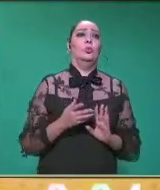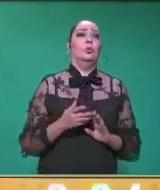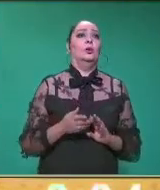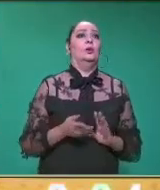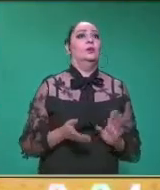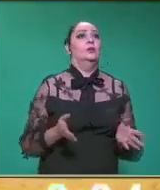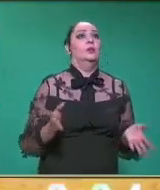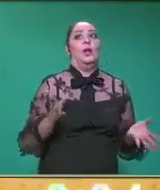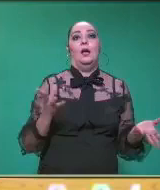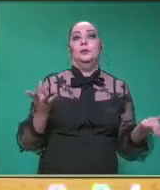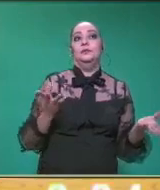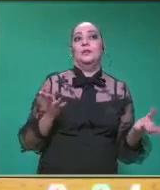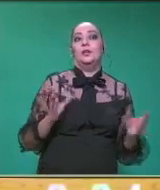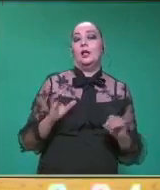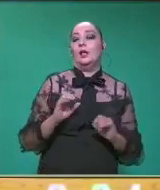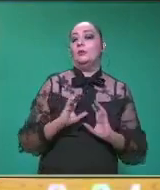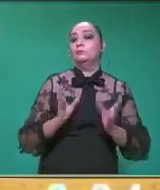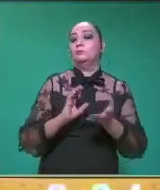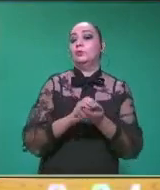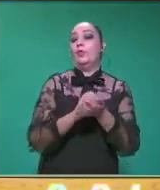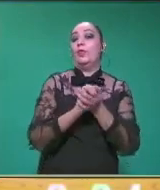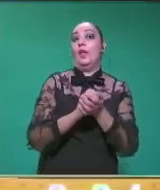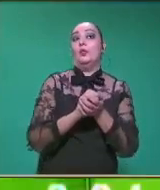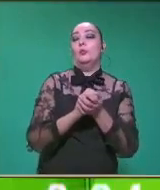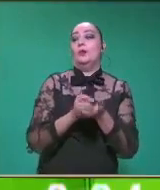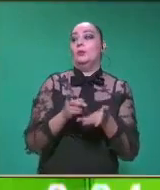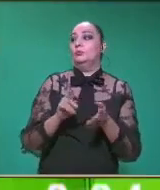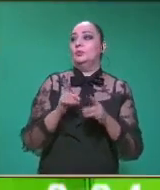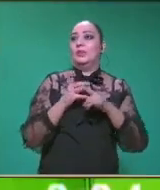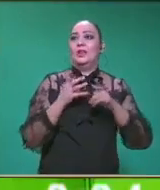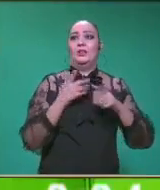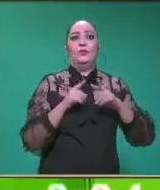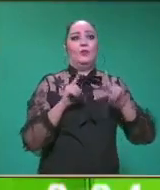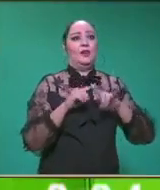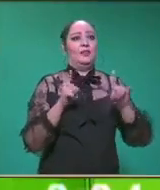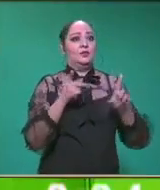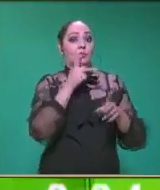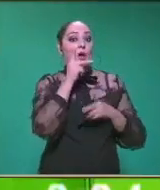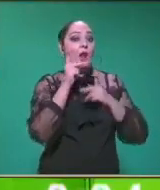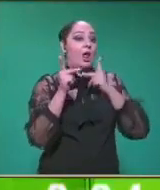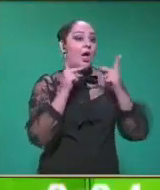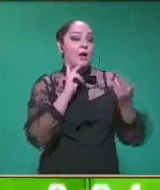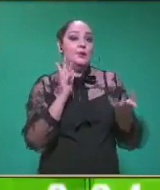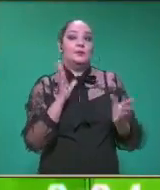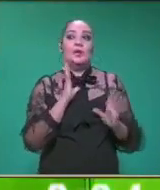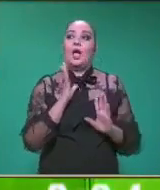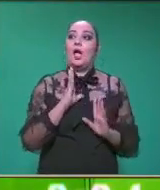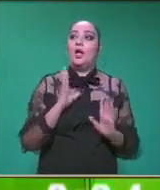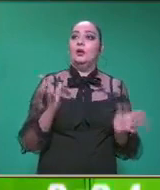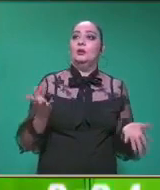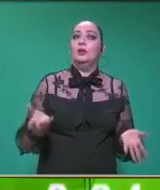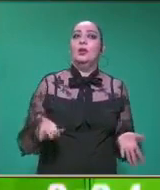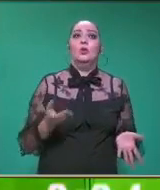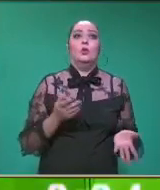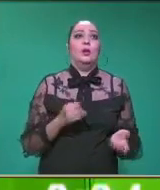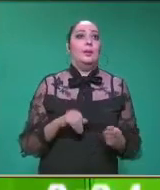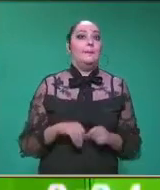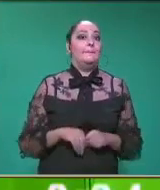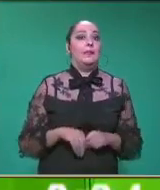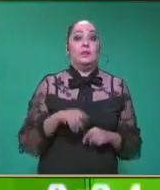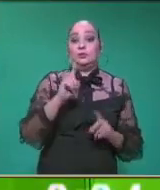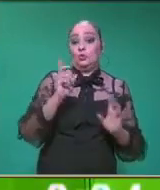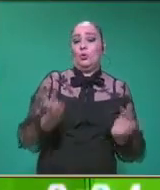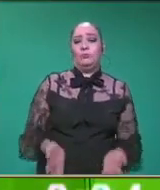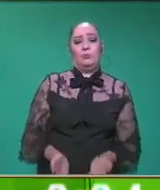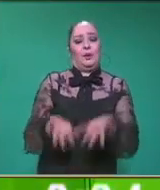Tenemos rápidamente, vamos a tirar este dado, que trae diferentes palabras. Entonces, ahorita, quiero que mientras tú tiras